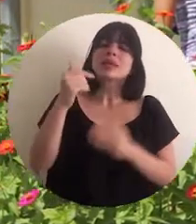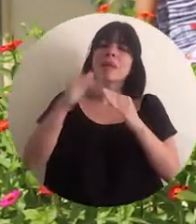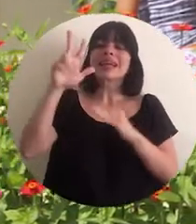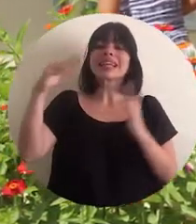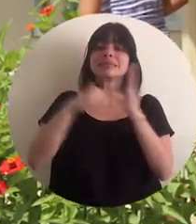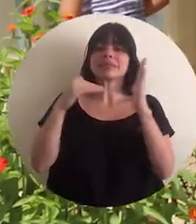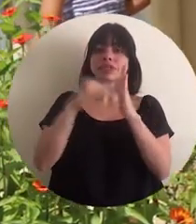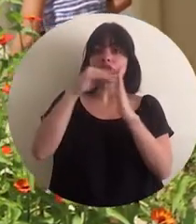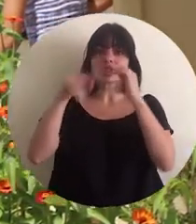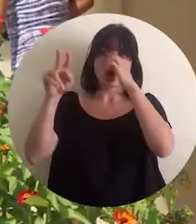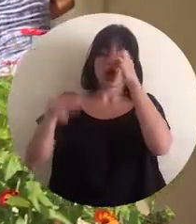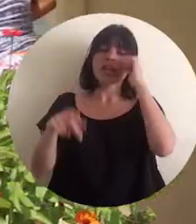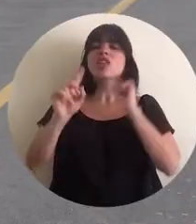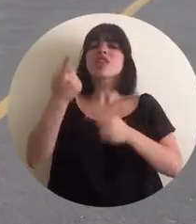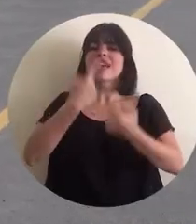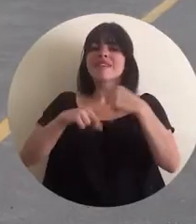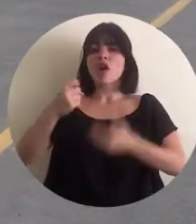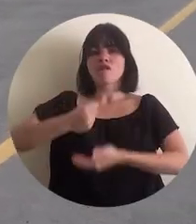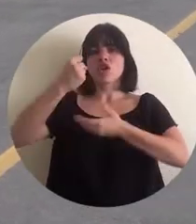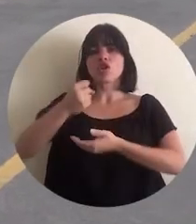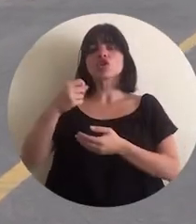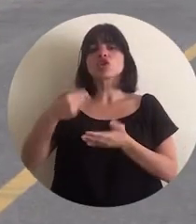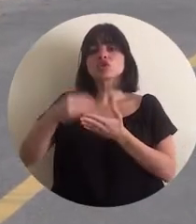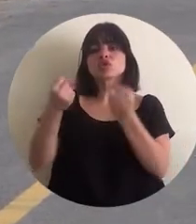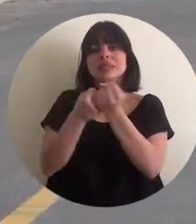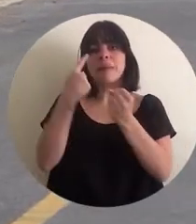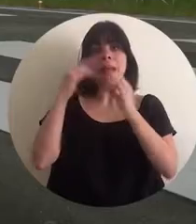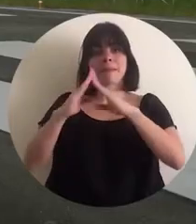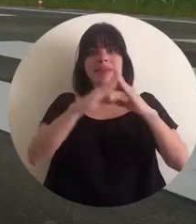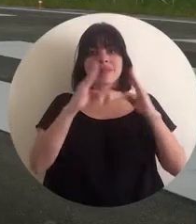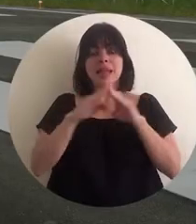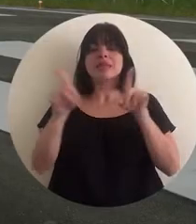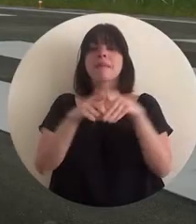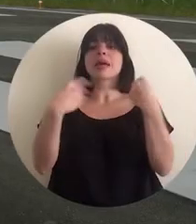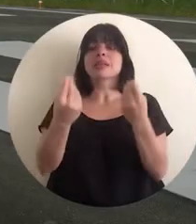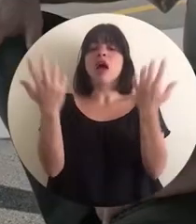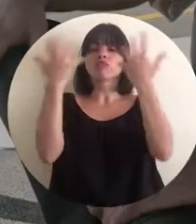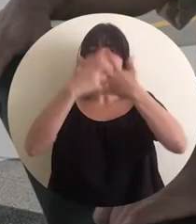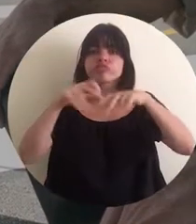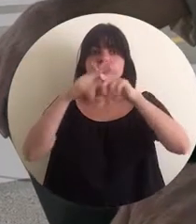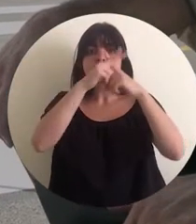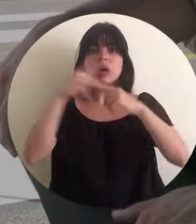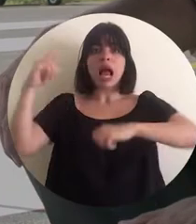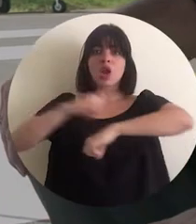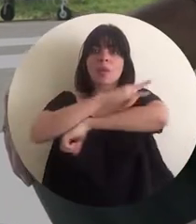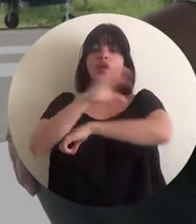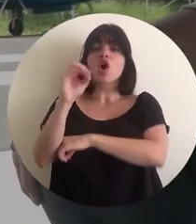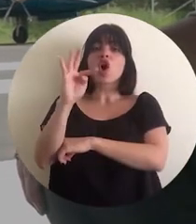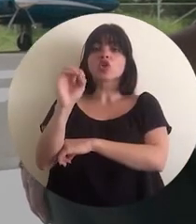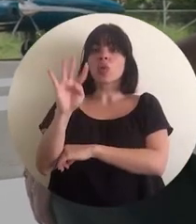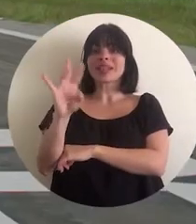más de 3 mil millones de colones, provenientes del Fondo de Subsidios para la Vivienda. Se entregó el reacondicionamiento del aeropuerto Coto